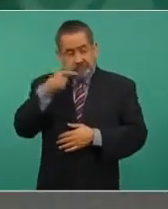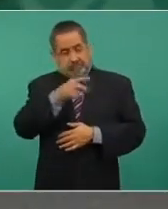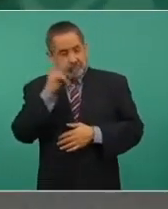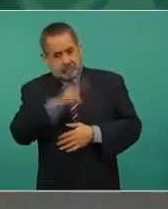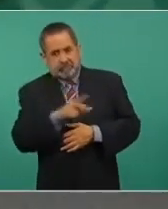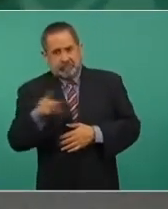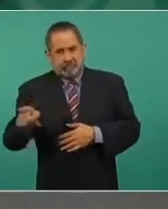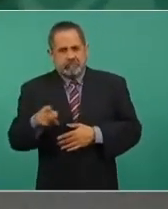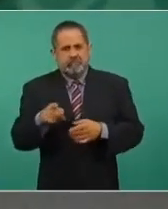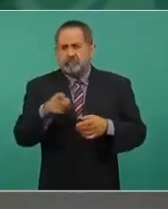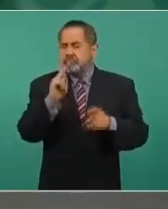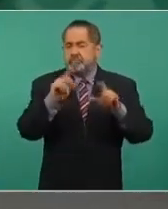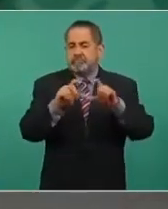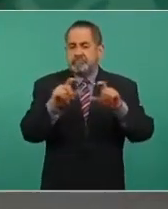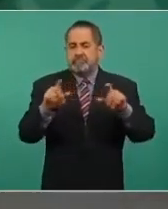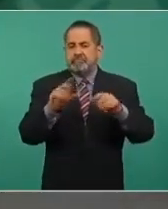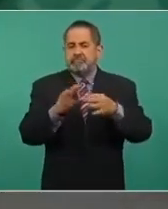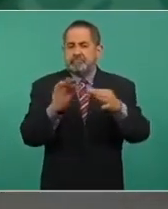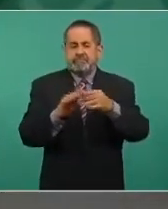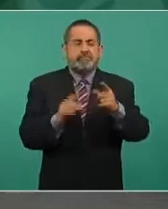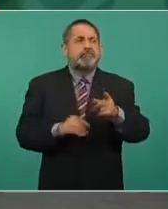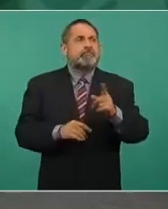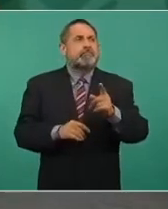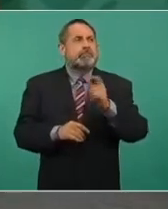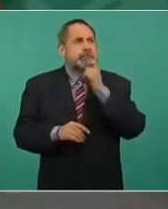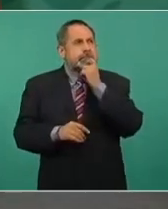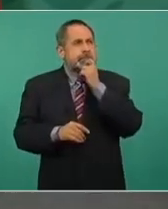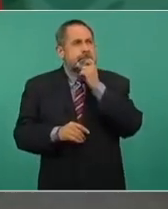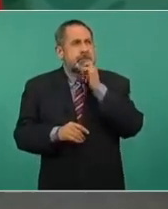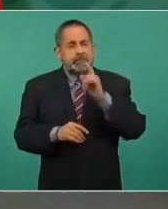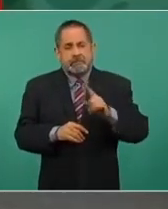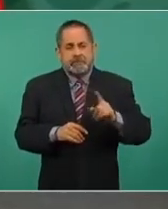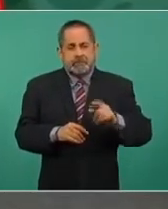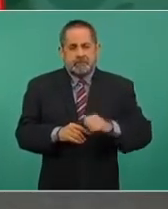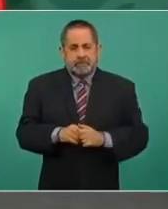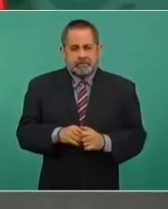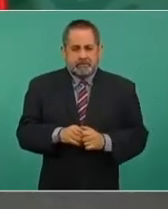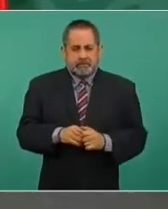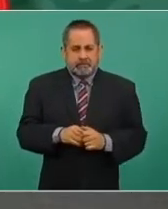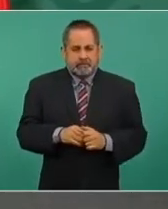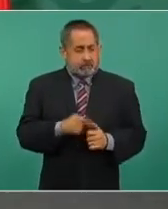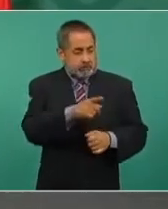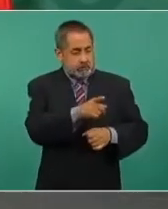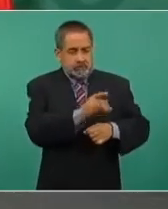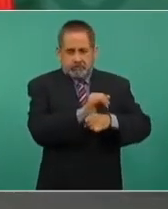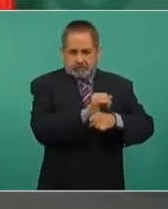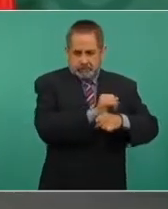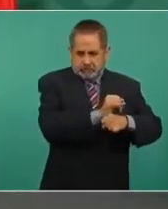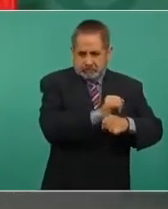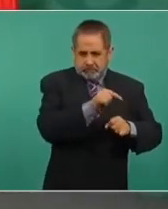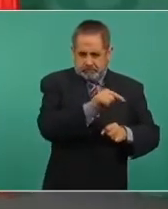pero uno de los investigadores